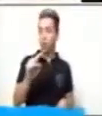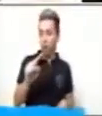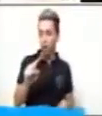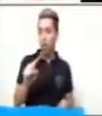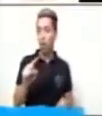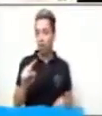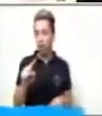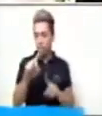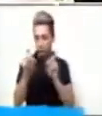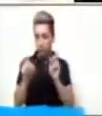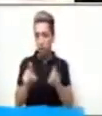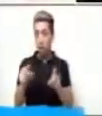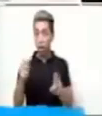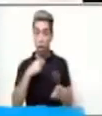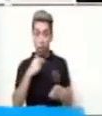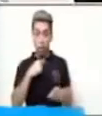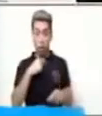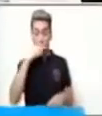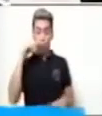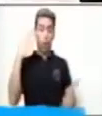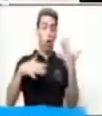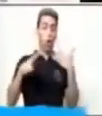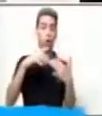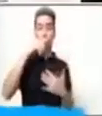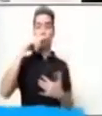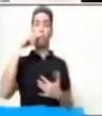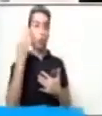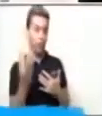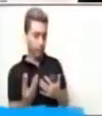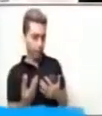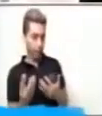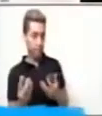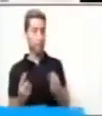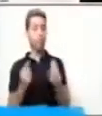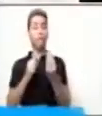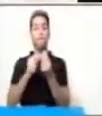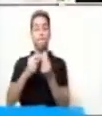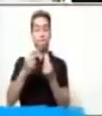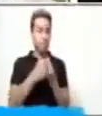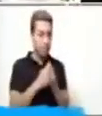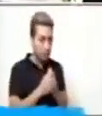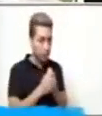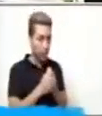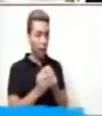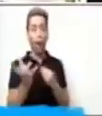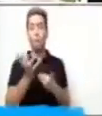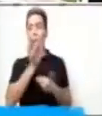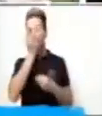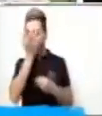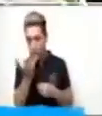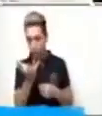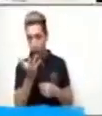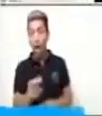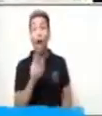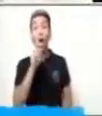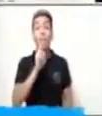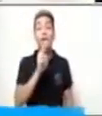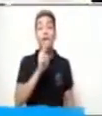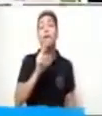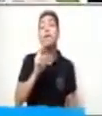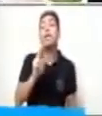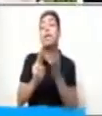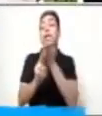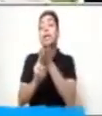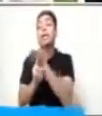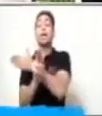color del tomate, la fresa y la manzana. La R inicia mi